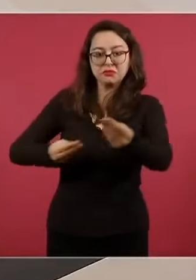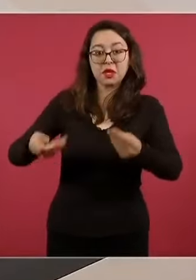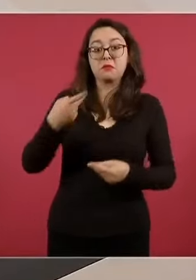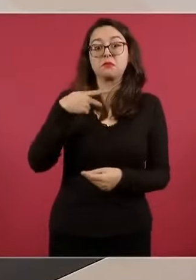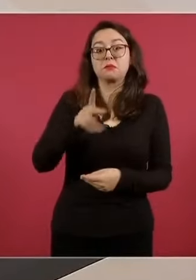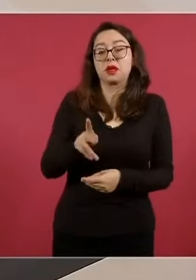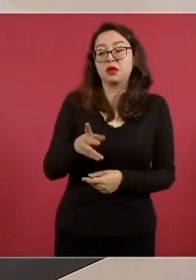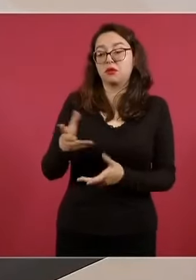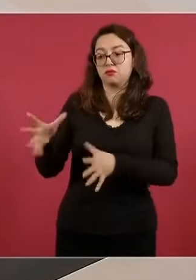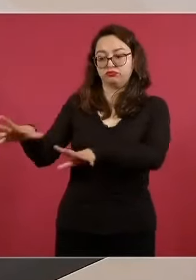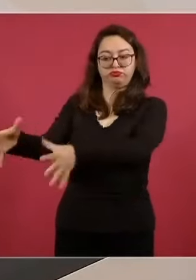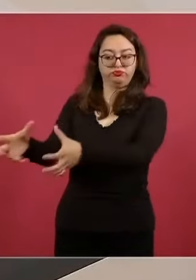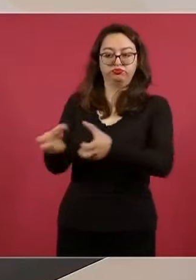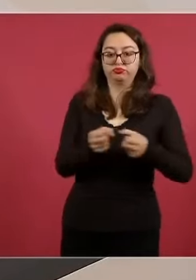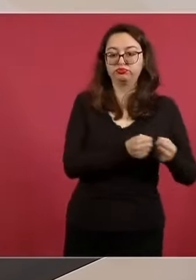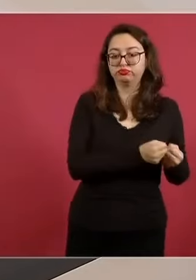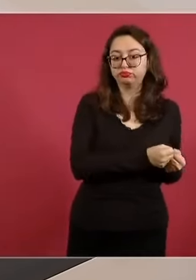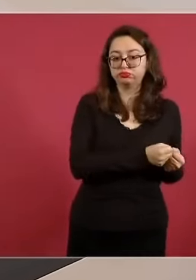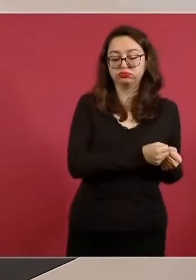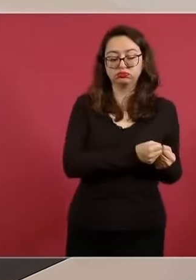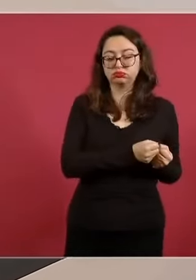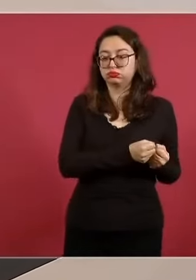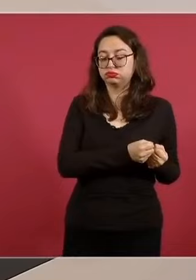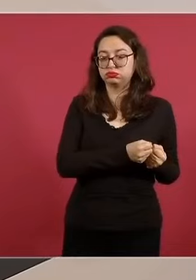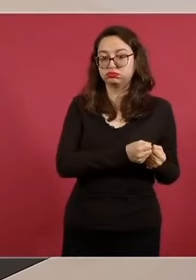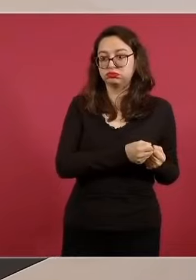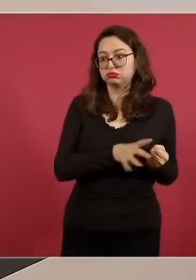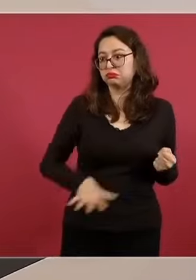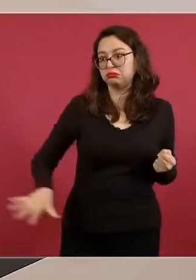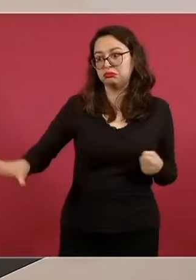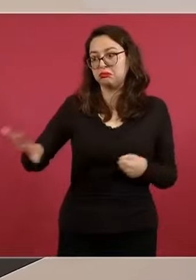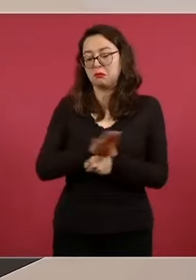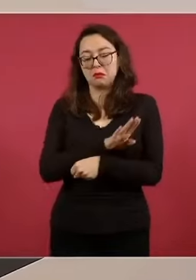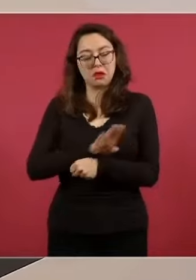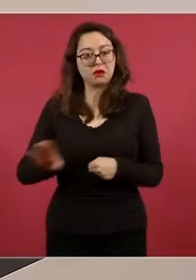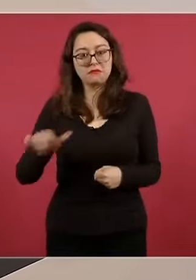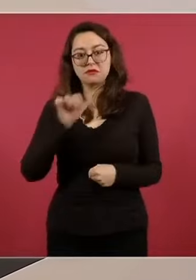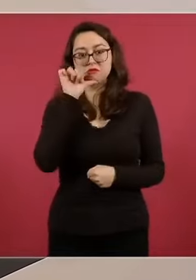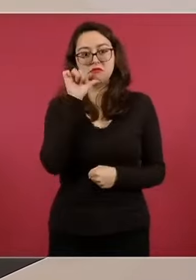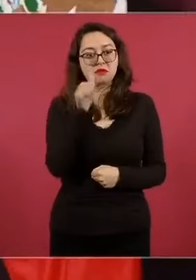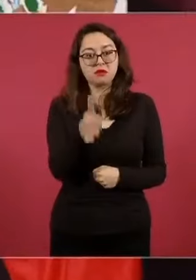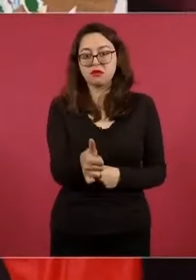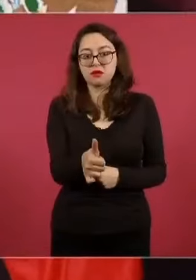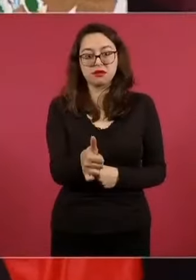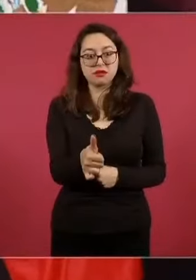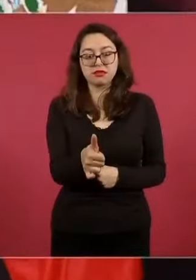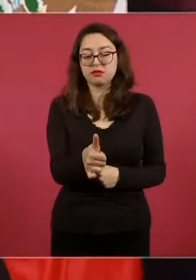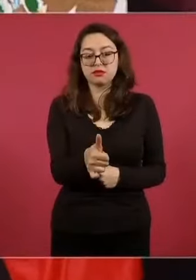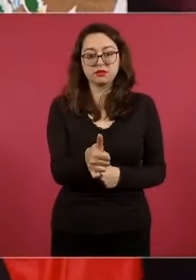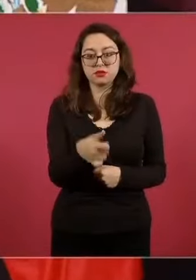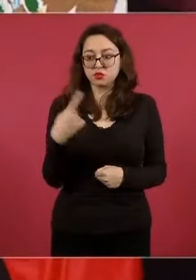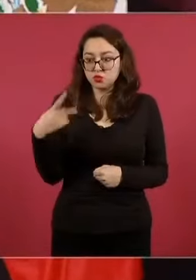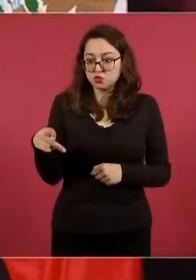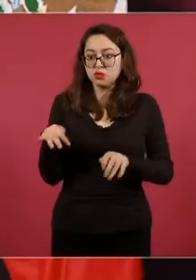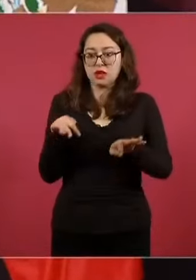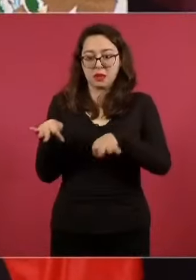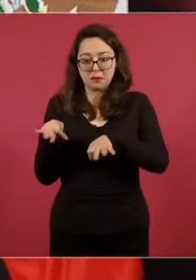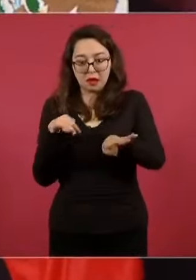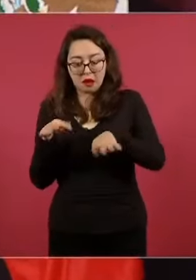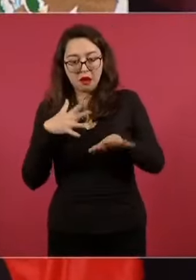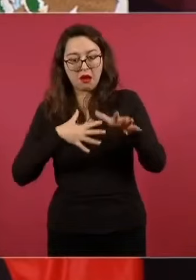de su trabajo.